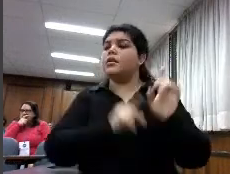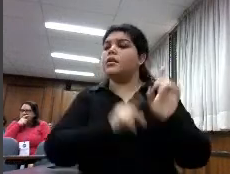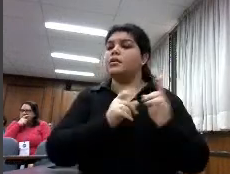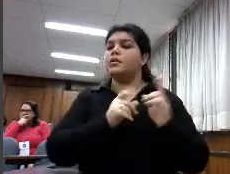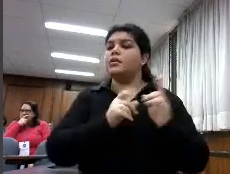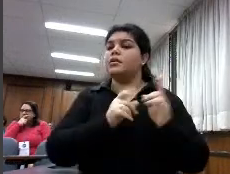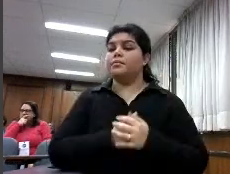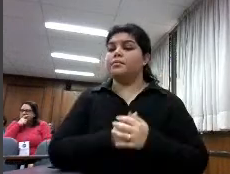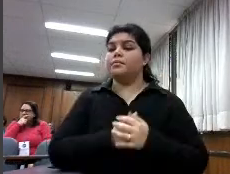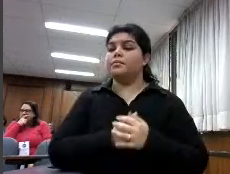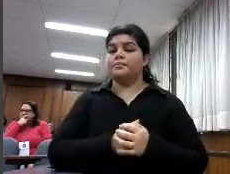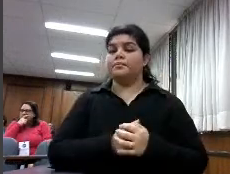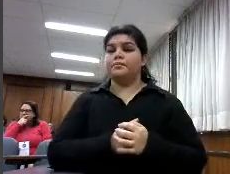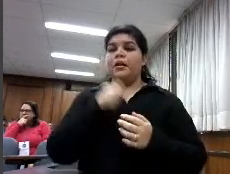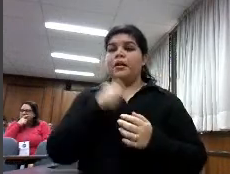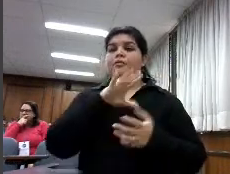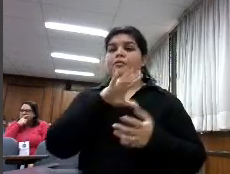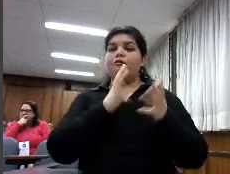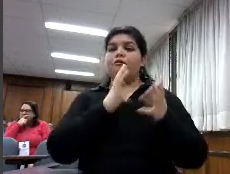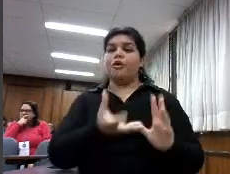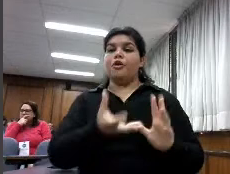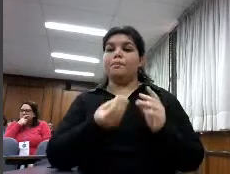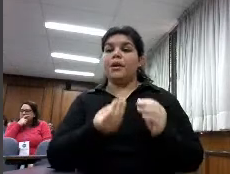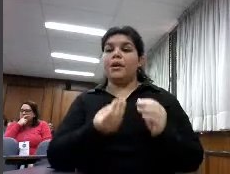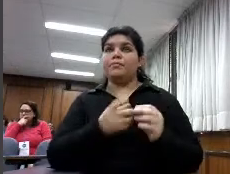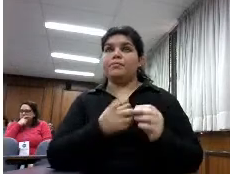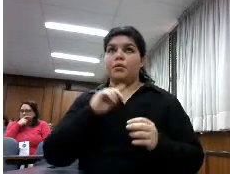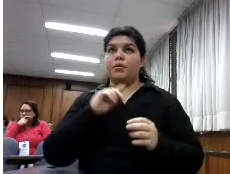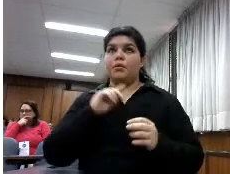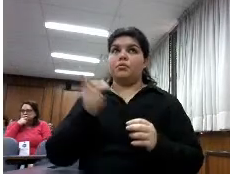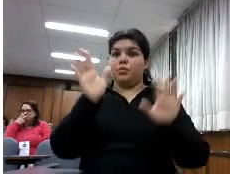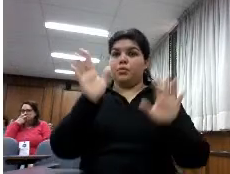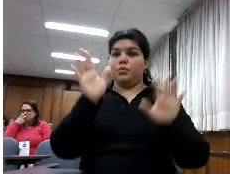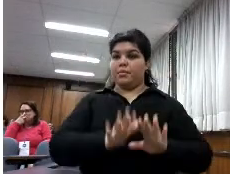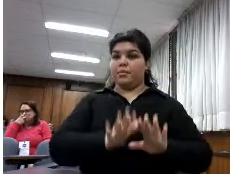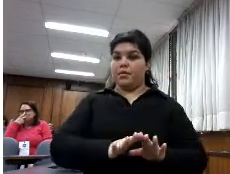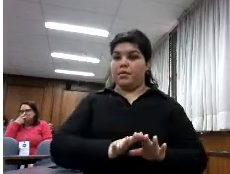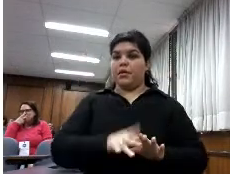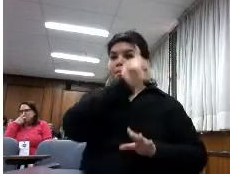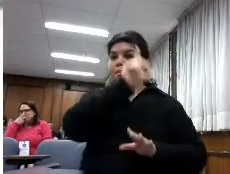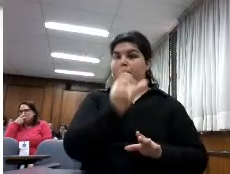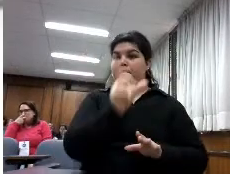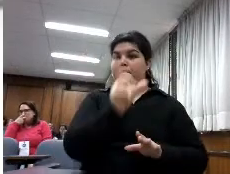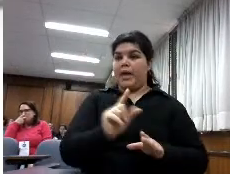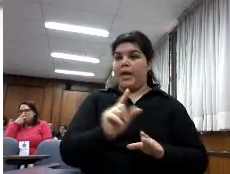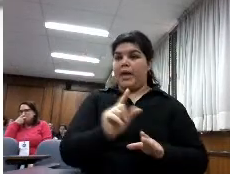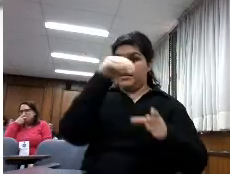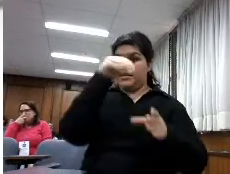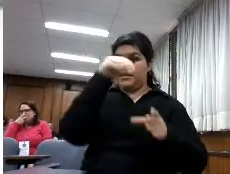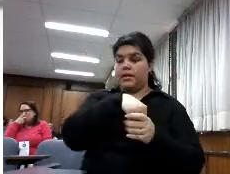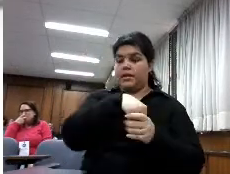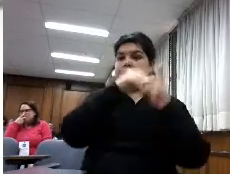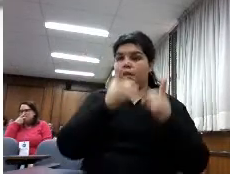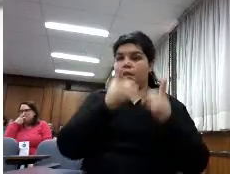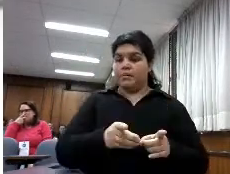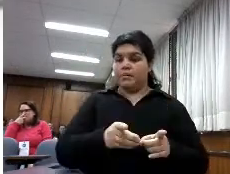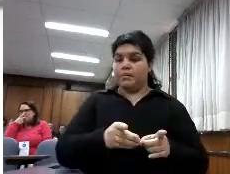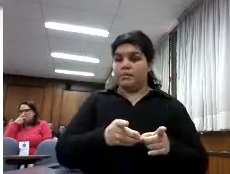la metodología que hicimos también fue una encuesta entre los países miembros y obtuvimos de los profesionales